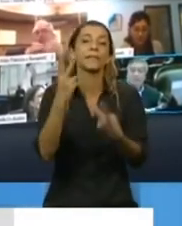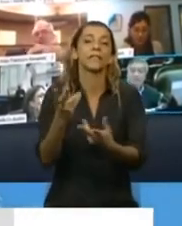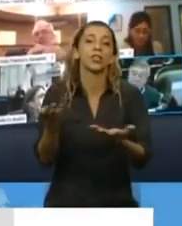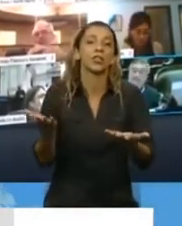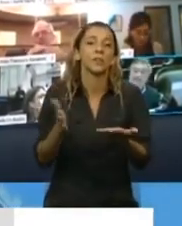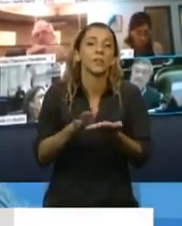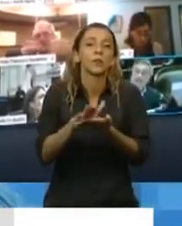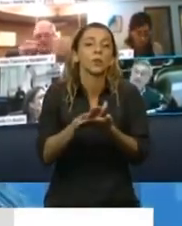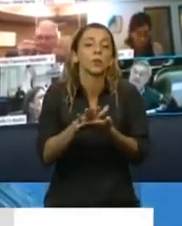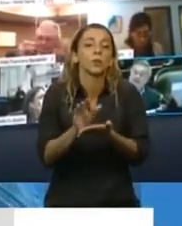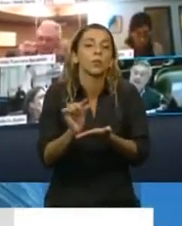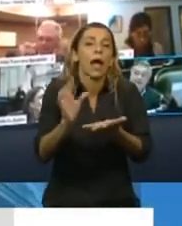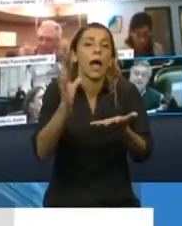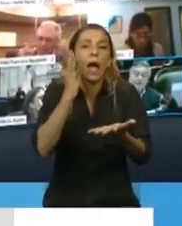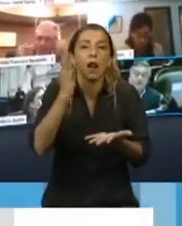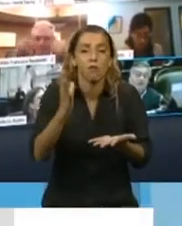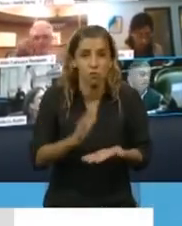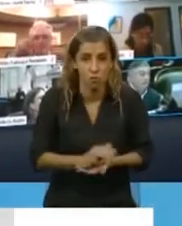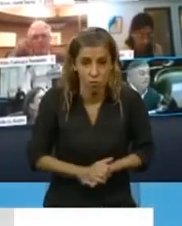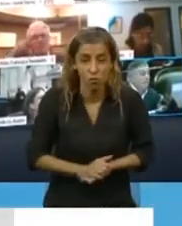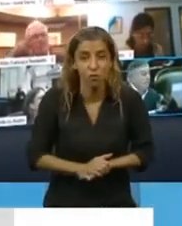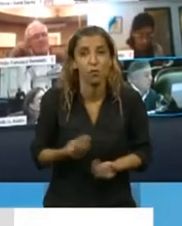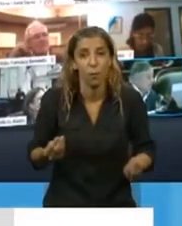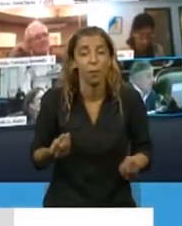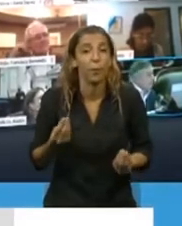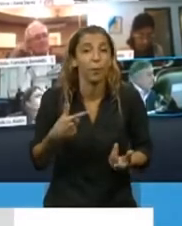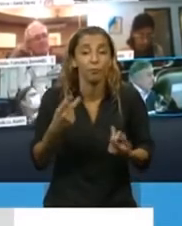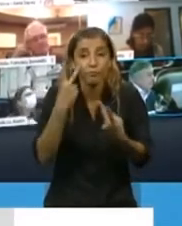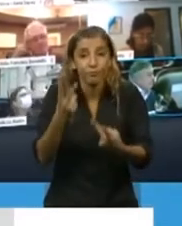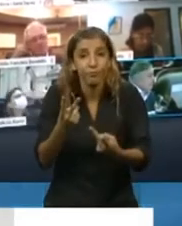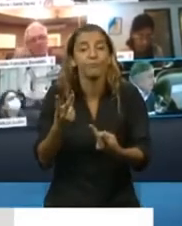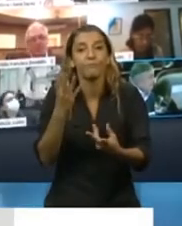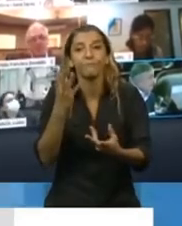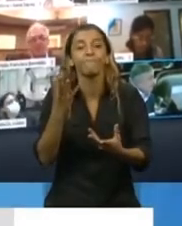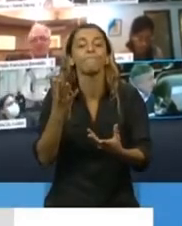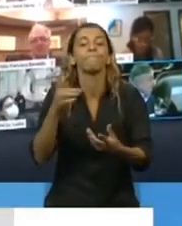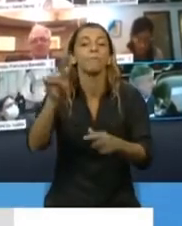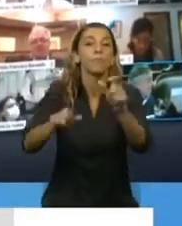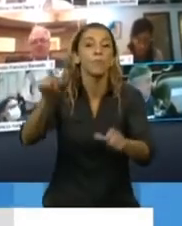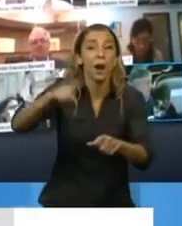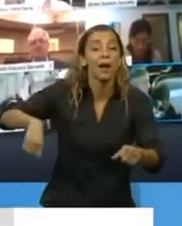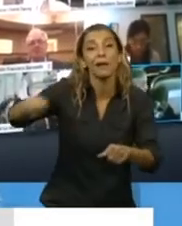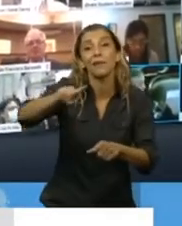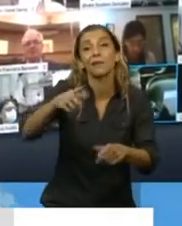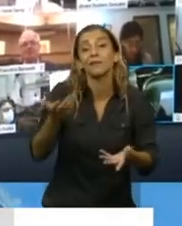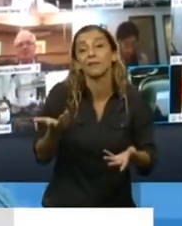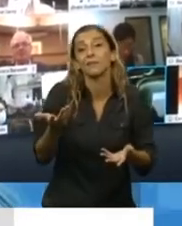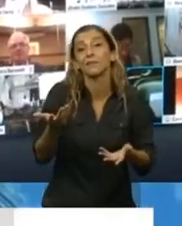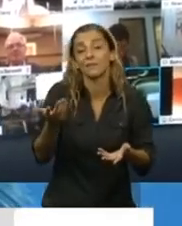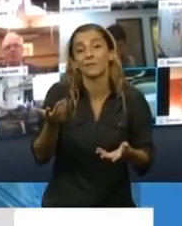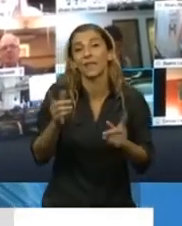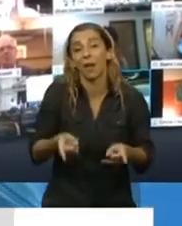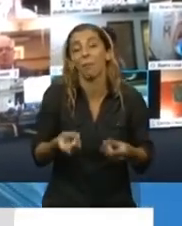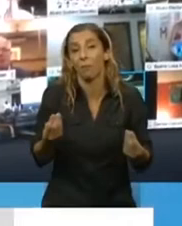permitió lograr en alguna medida y en gran parte que el aislamiento social preventivo y